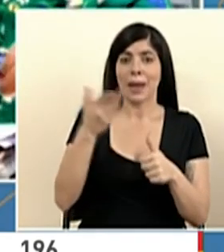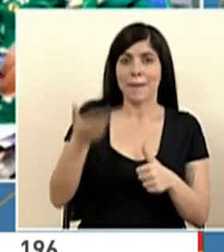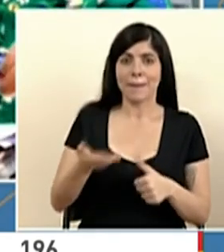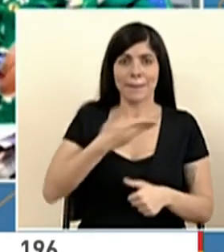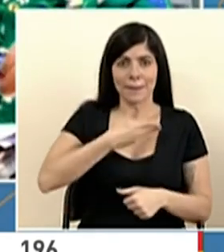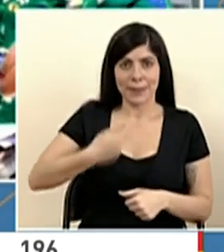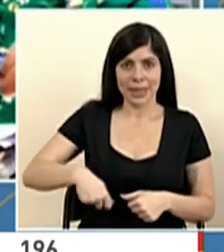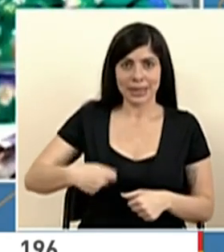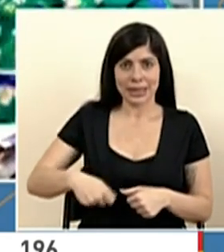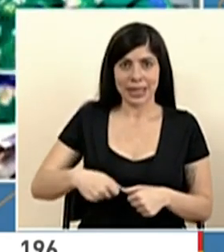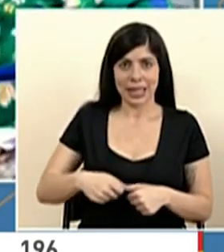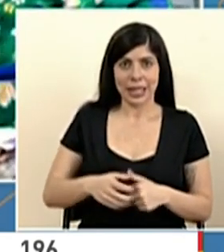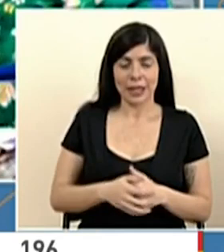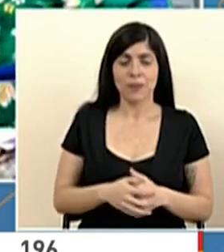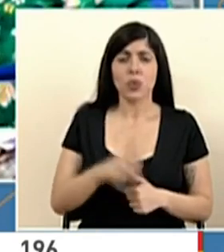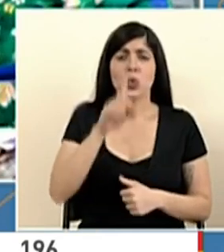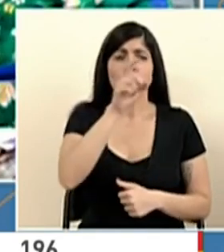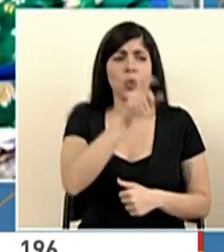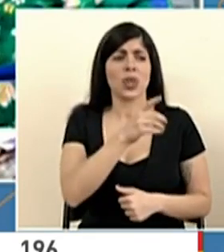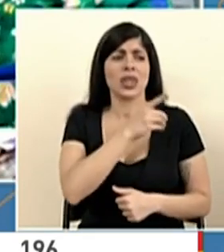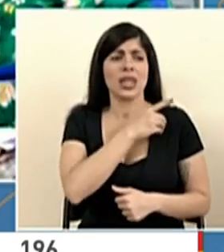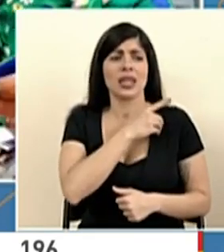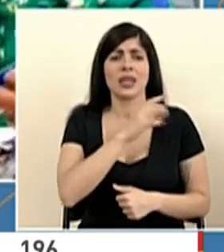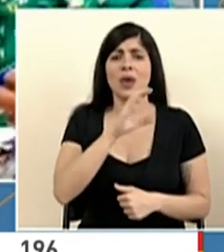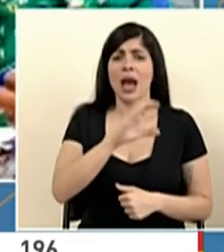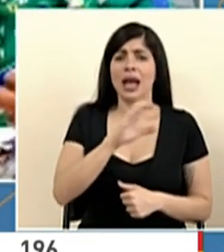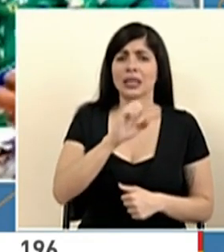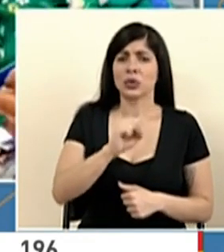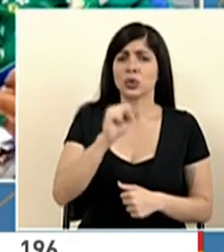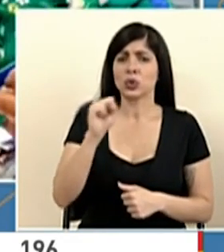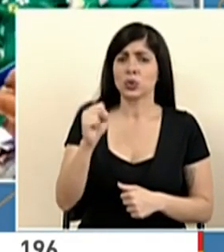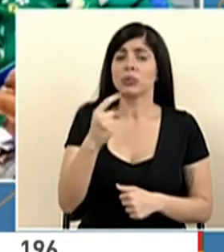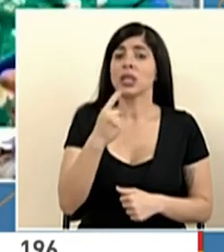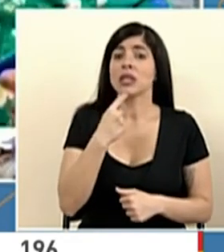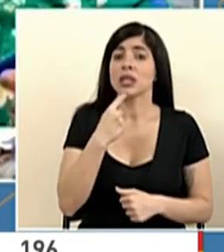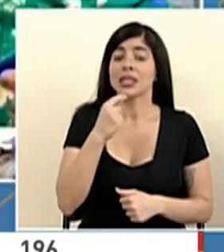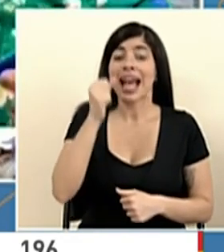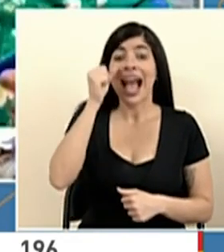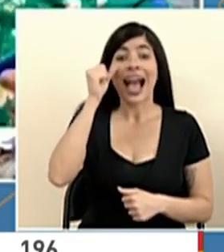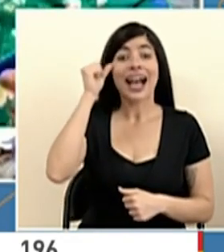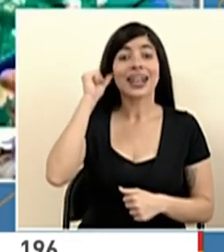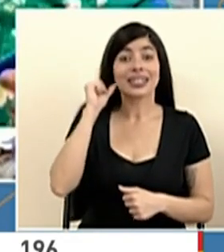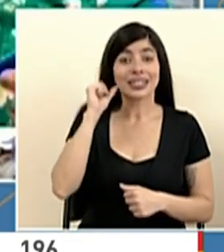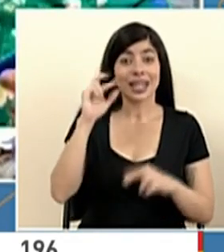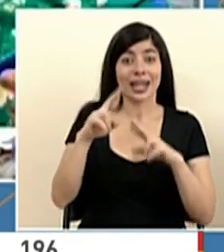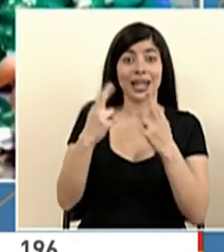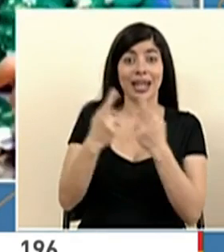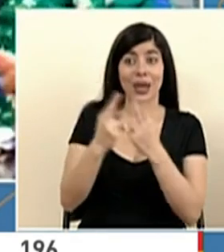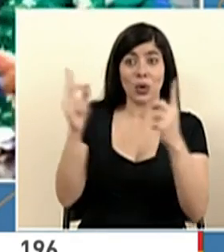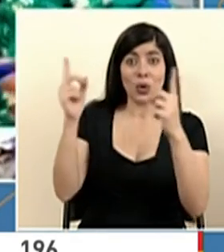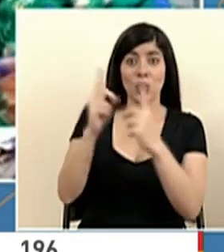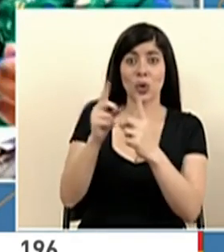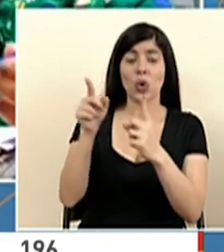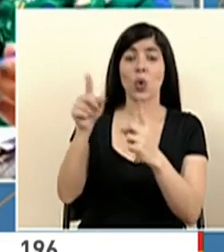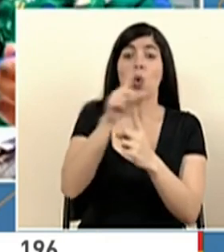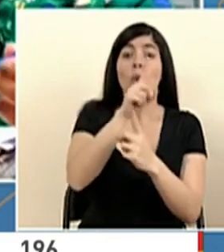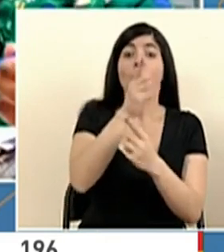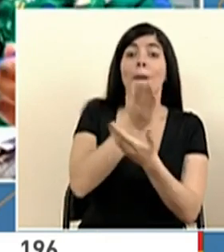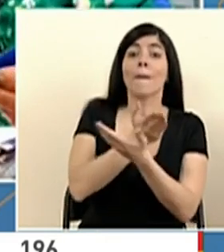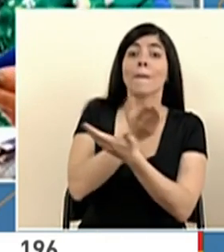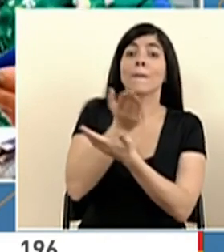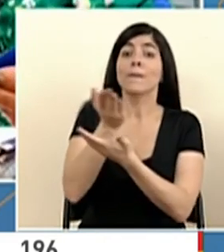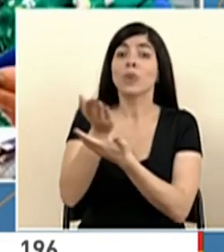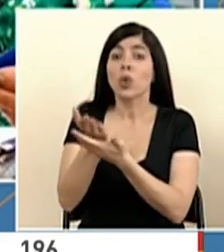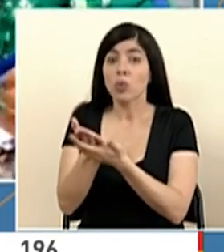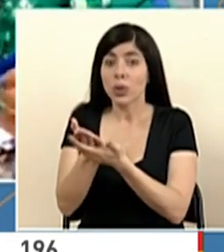de la República. Un directivo de la Caja Costarricense del Seguro Social asegura que ayer, en una reunión que mantuvieron, empezaron una propuesta